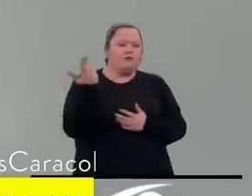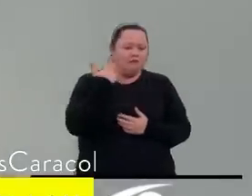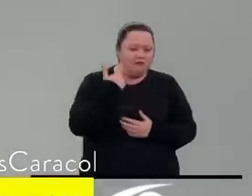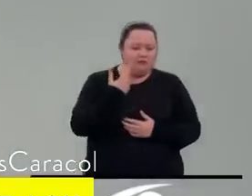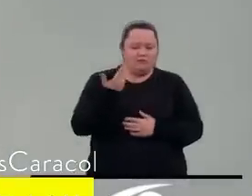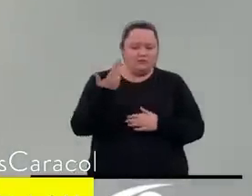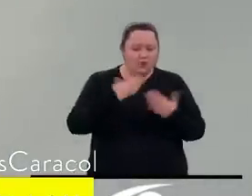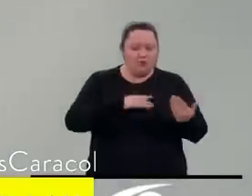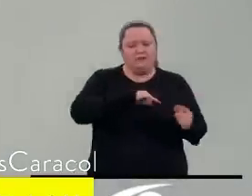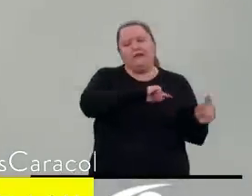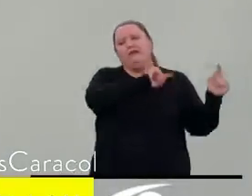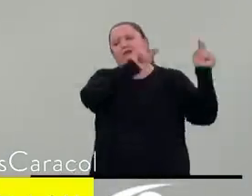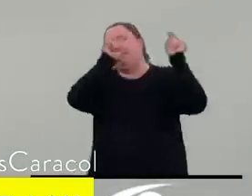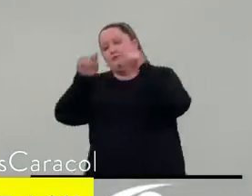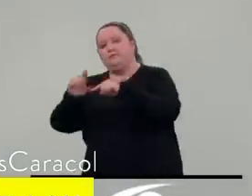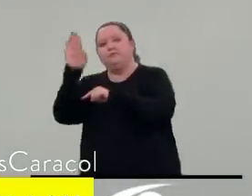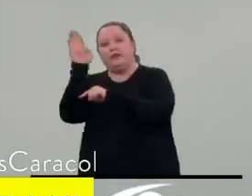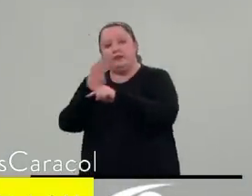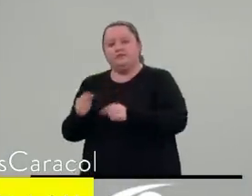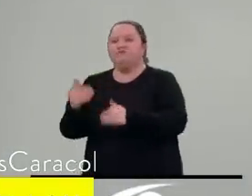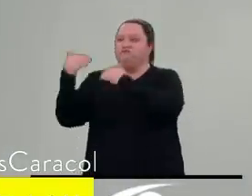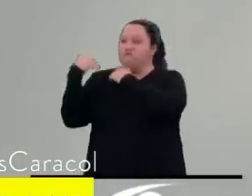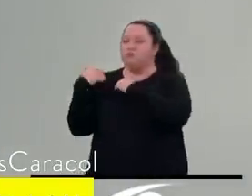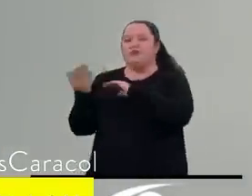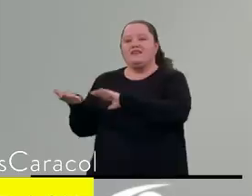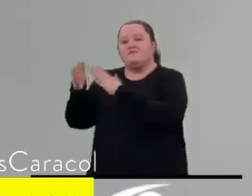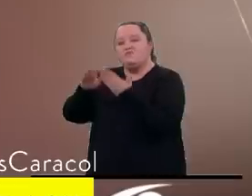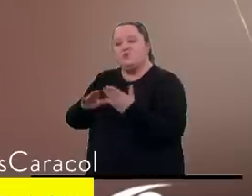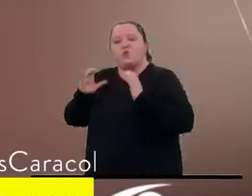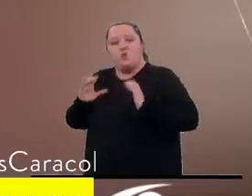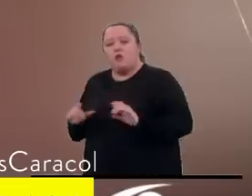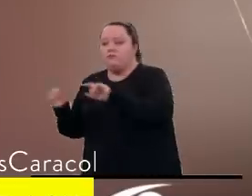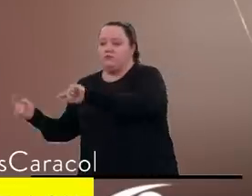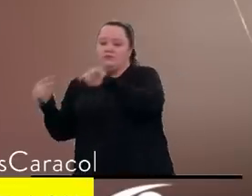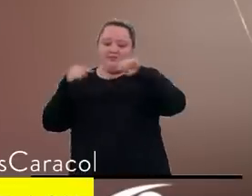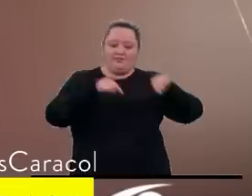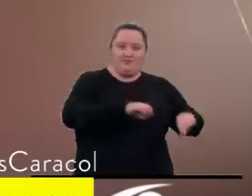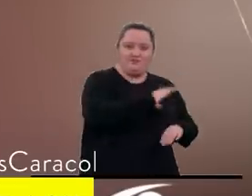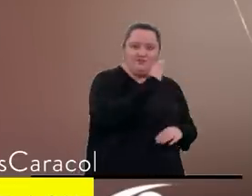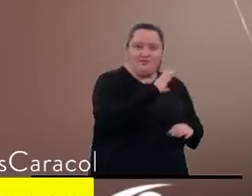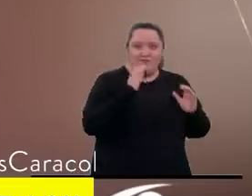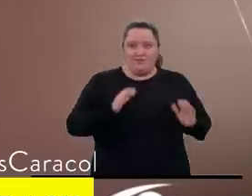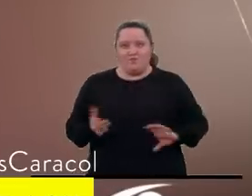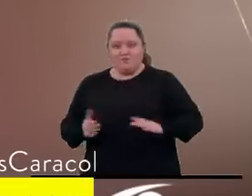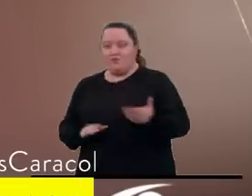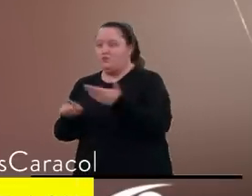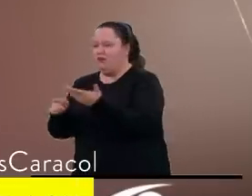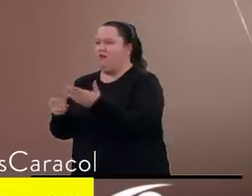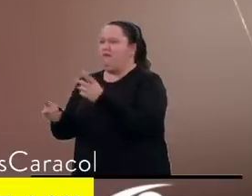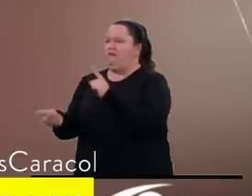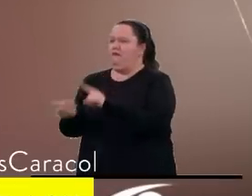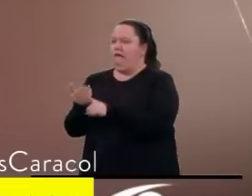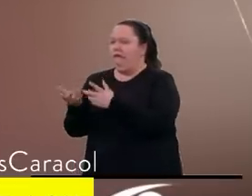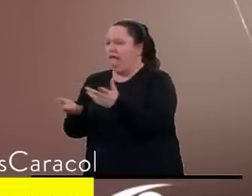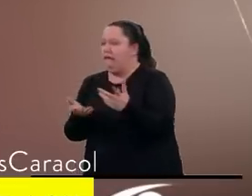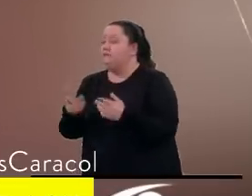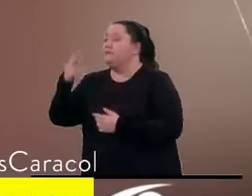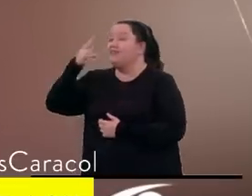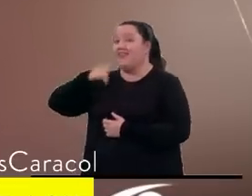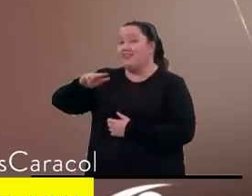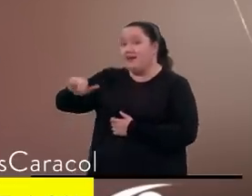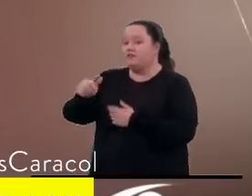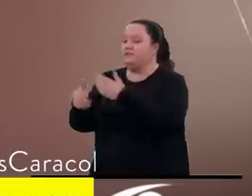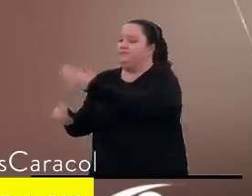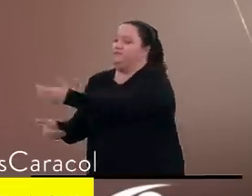viajaron a Brasil para ponerse al frente de la repatriación del cuerpo de la joven. Pero allí se encontraron con otra tragedia al querer traer a su